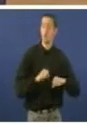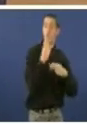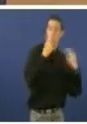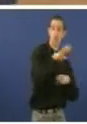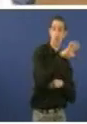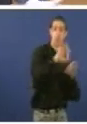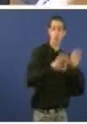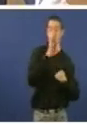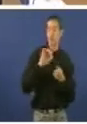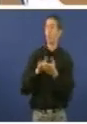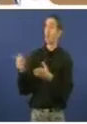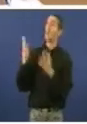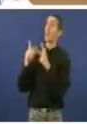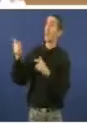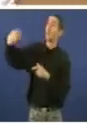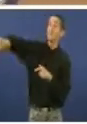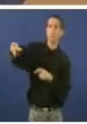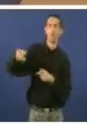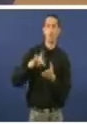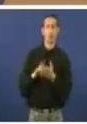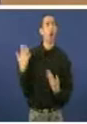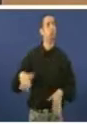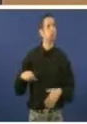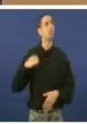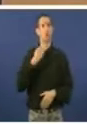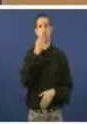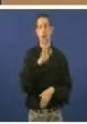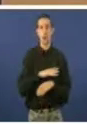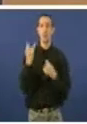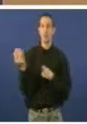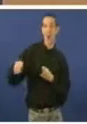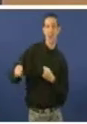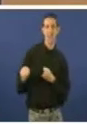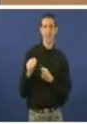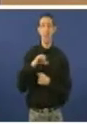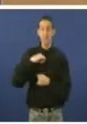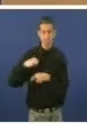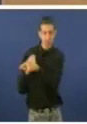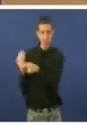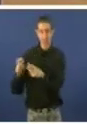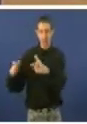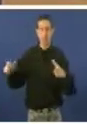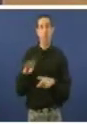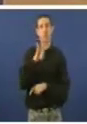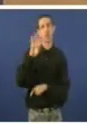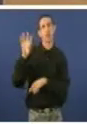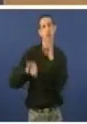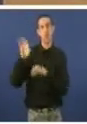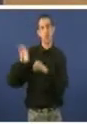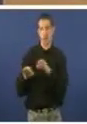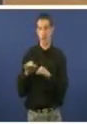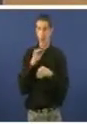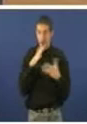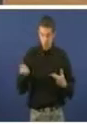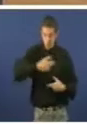vostedes se decía que había unha gran sanidade se incrementaba un 40% 44%. E aquí conxelación dos